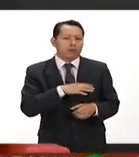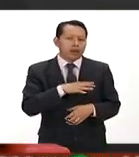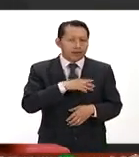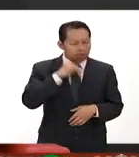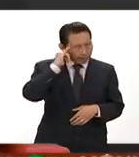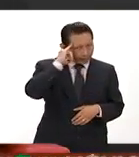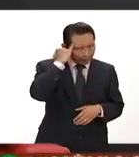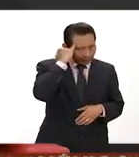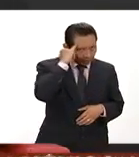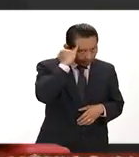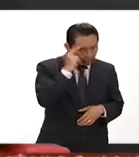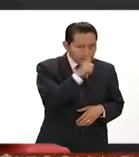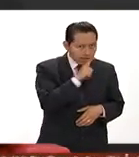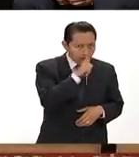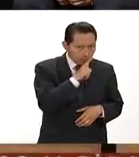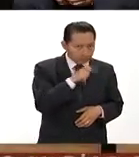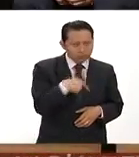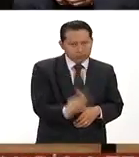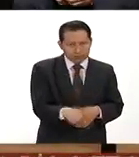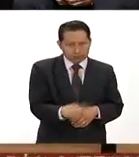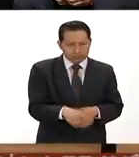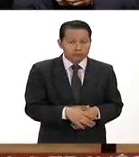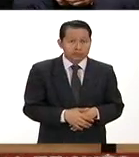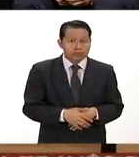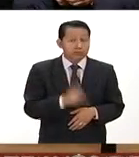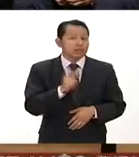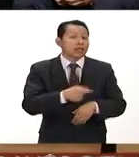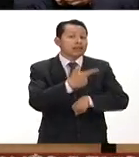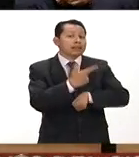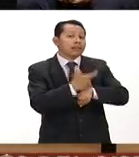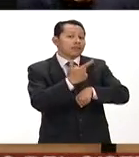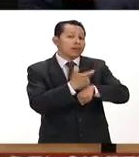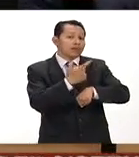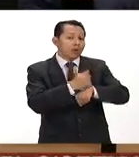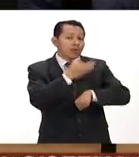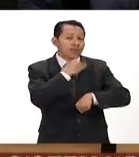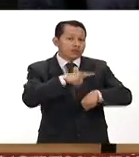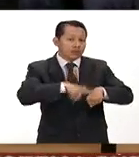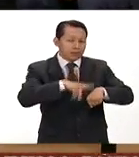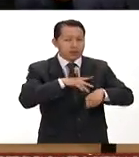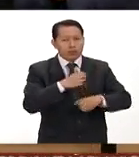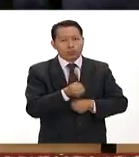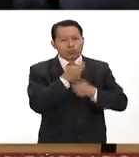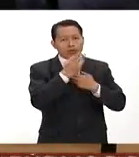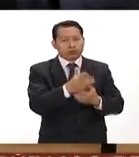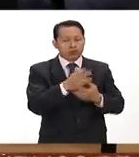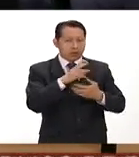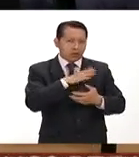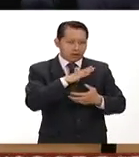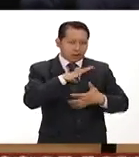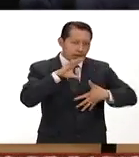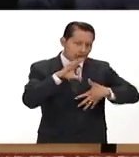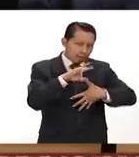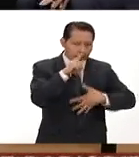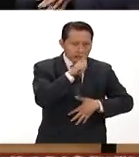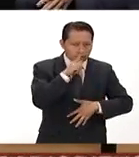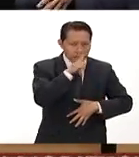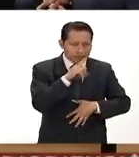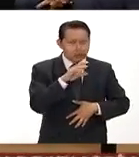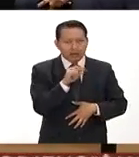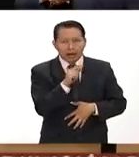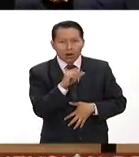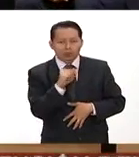indígenas de nuestro país Es el séptimo festival ya de poesía Las Lenguas de América Carlos Montemayor y justamente